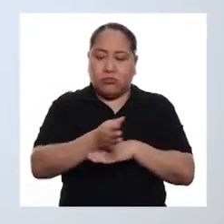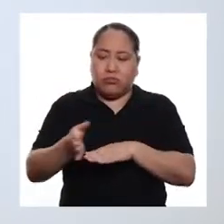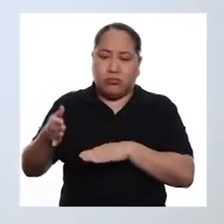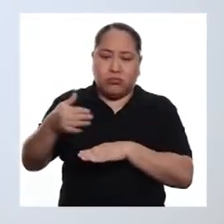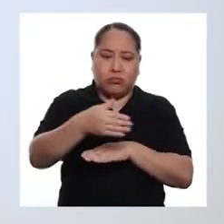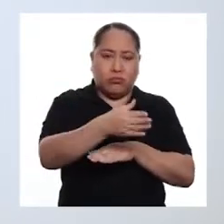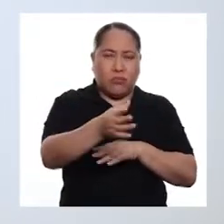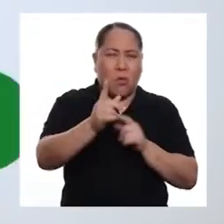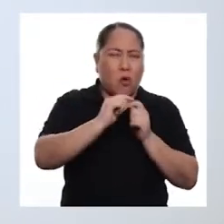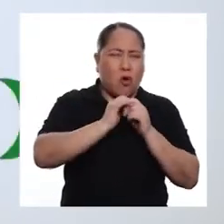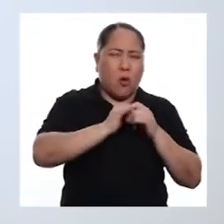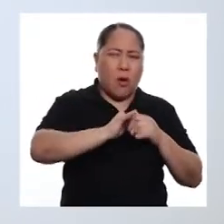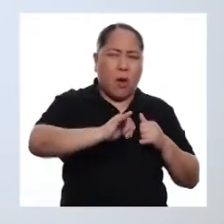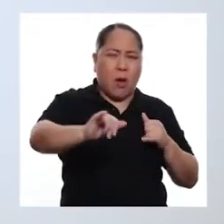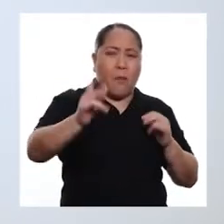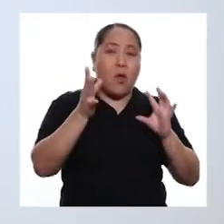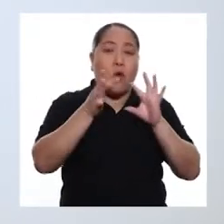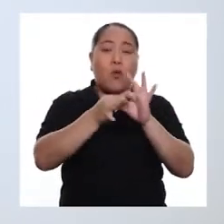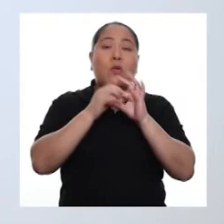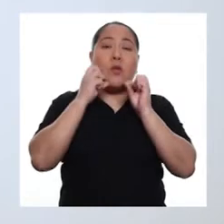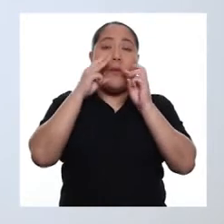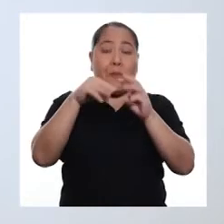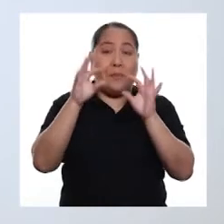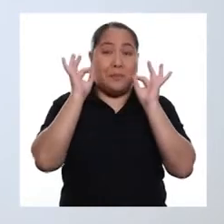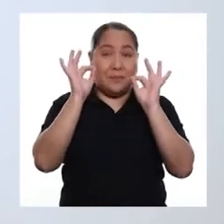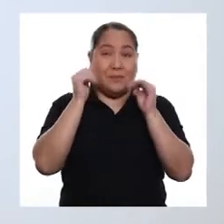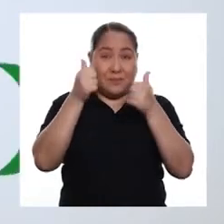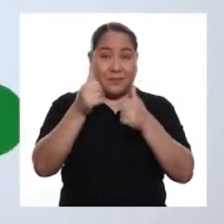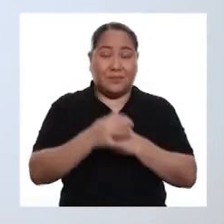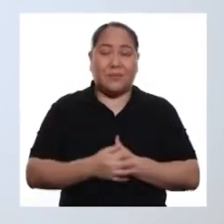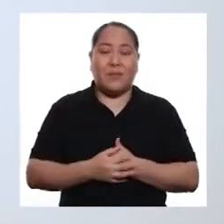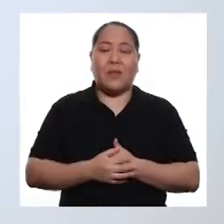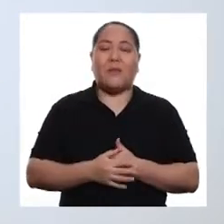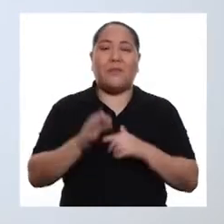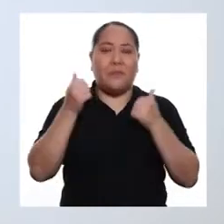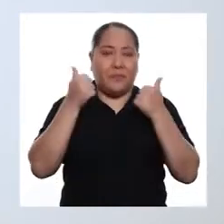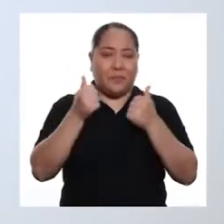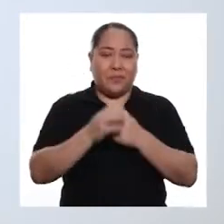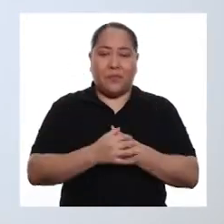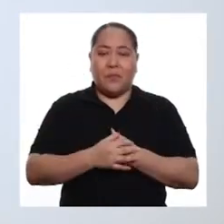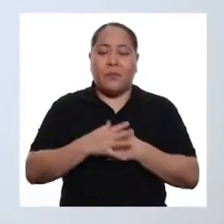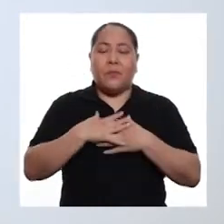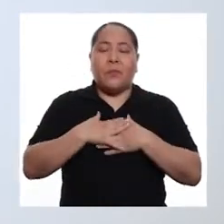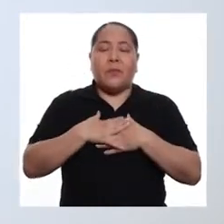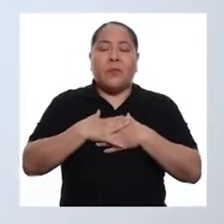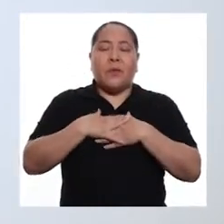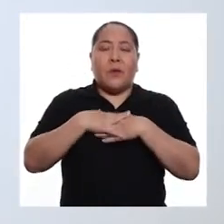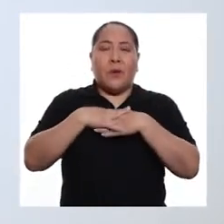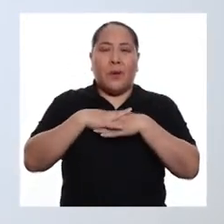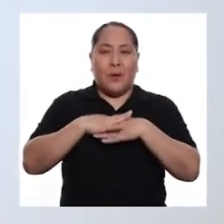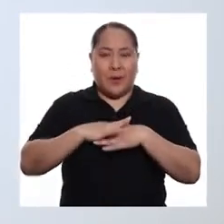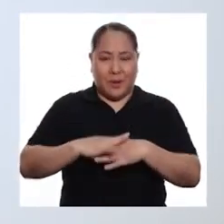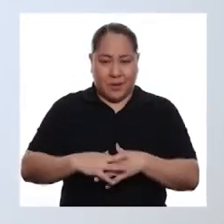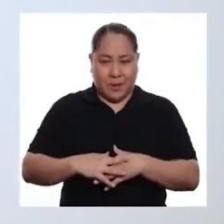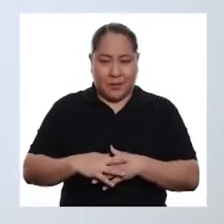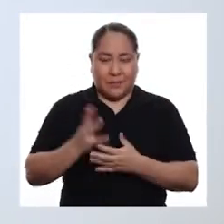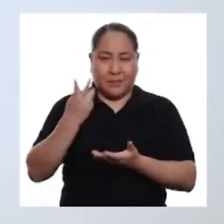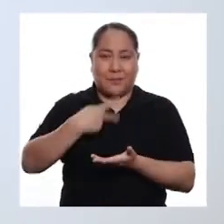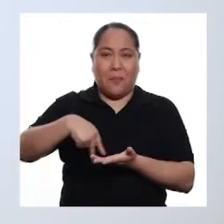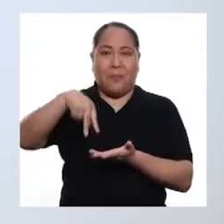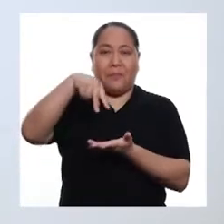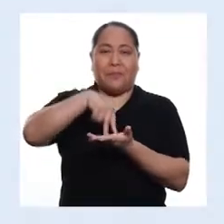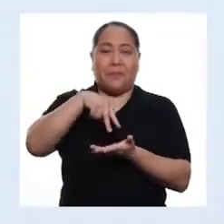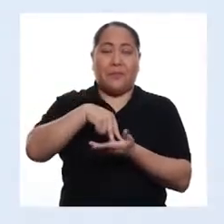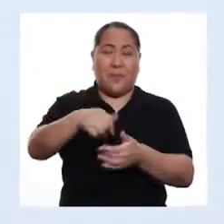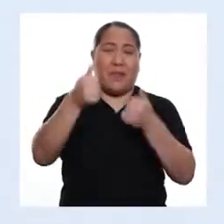kilómetros para unirse con el mar? Maravilloso, ¿no? Muy bien. Regresamos y nos ponemos de